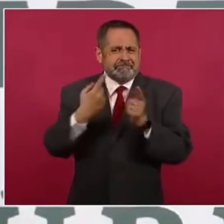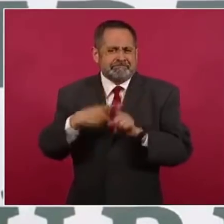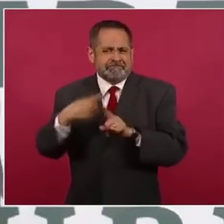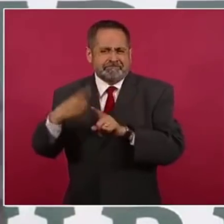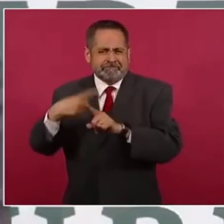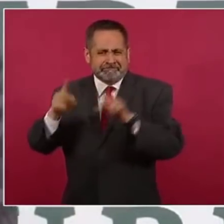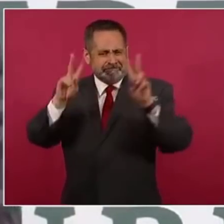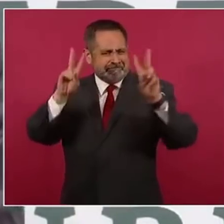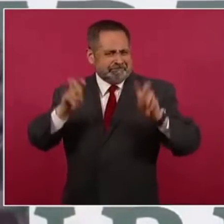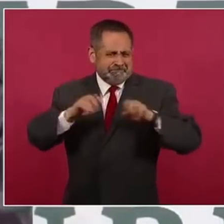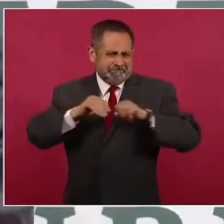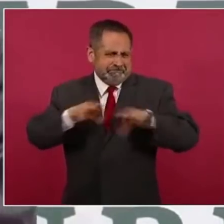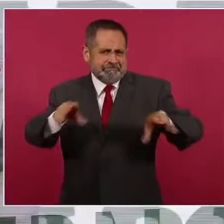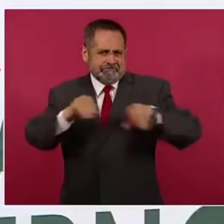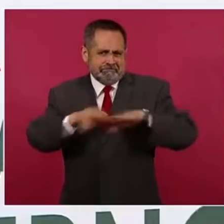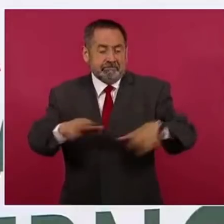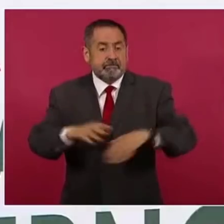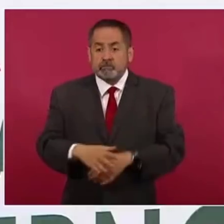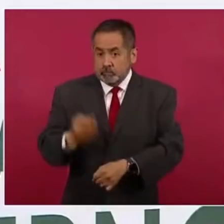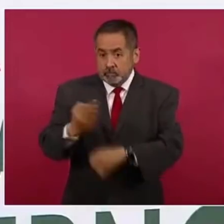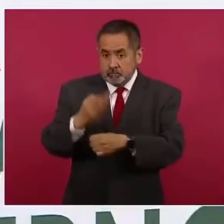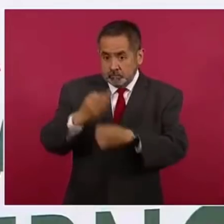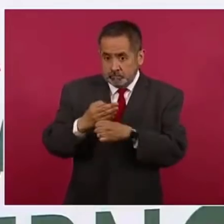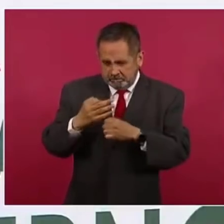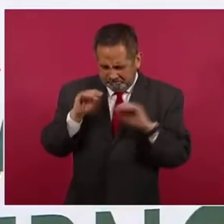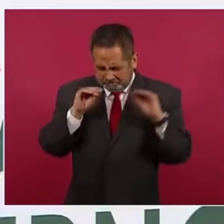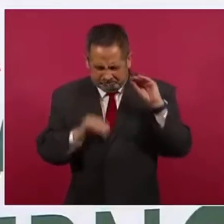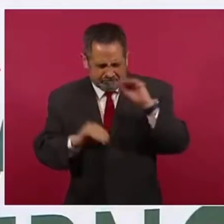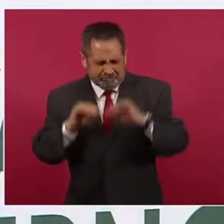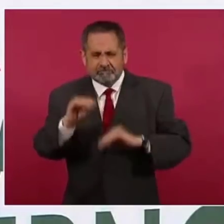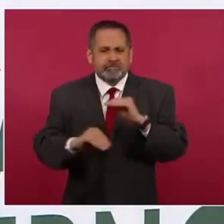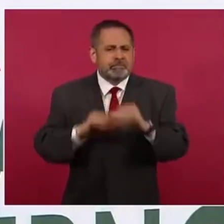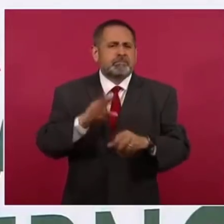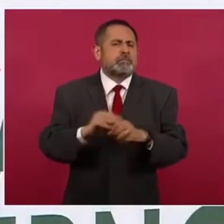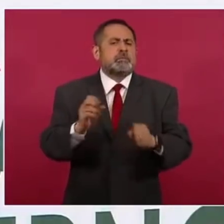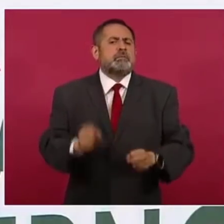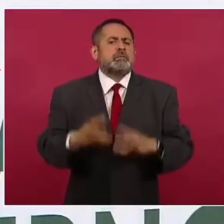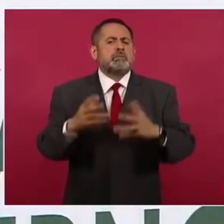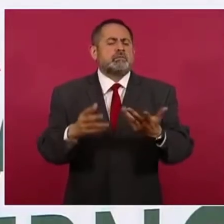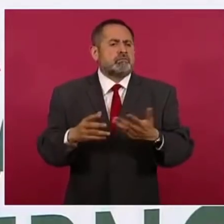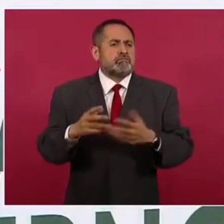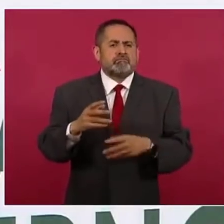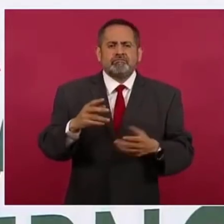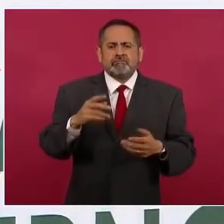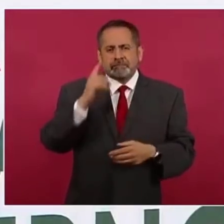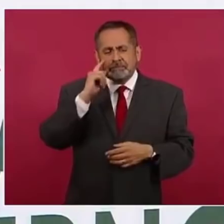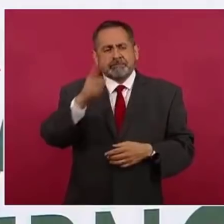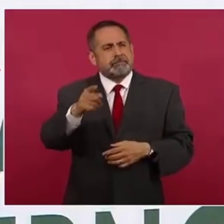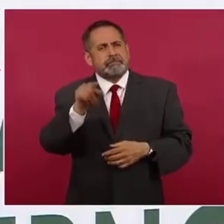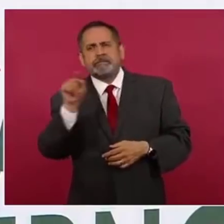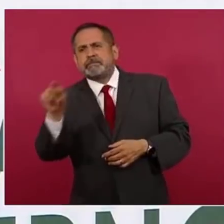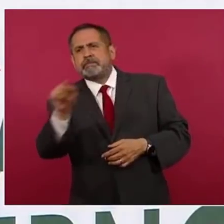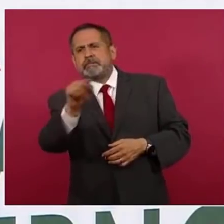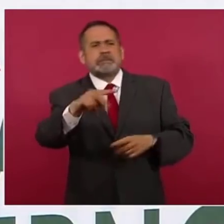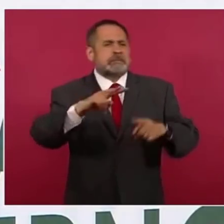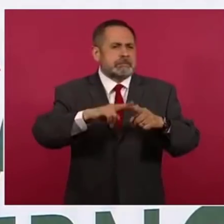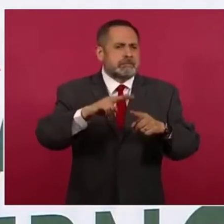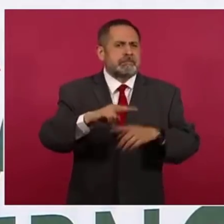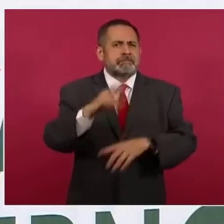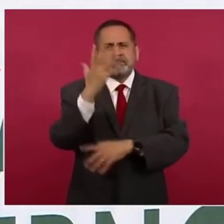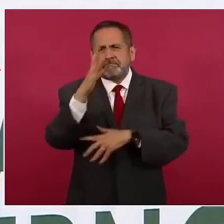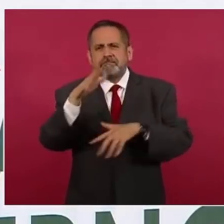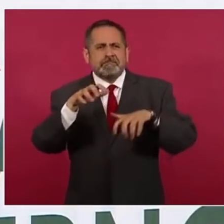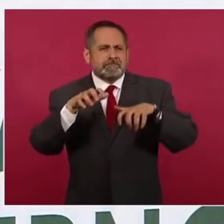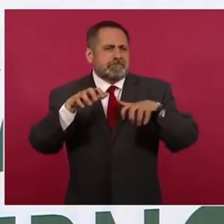creando o se encuentran en proceso de construcción, parques ecológicos, de